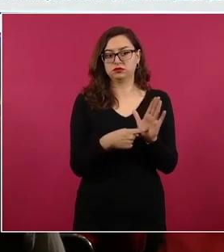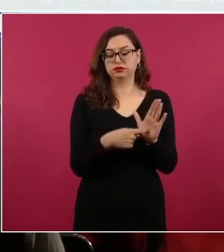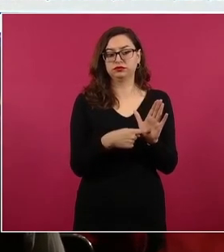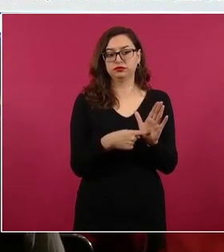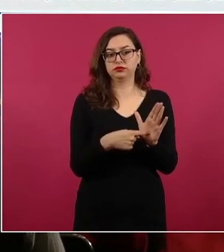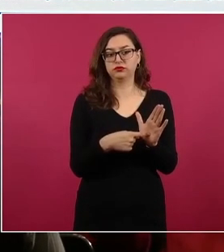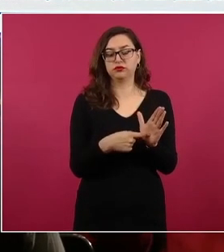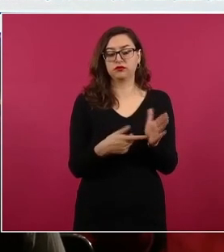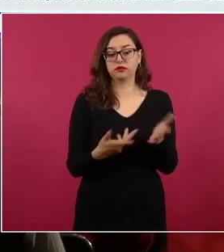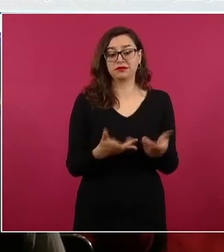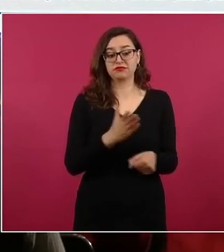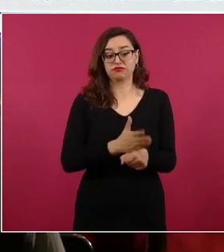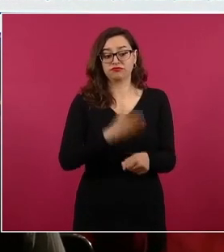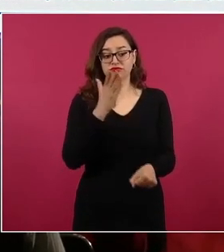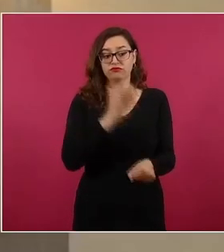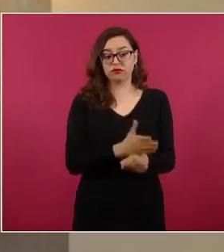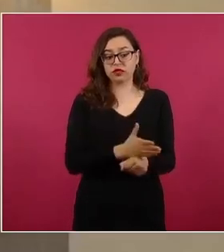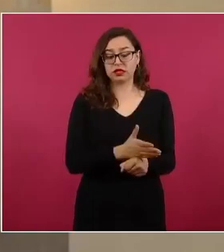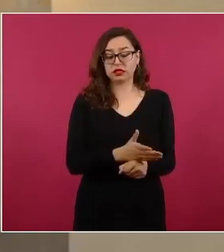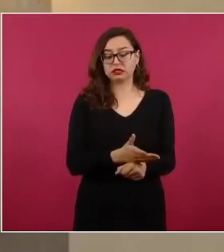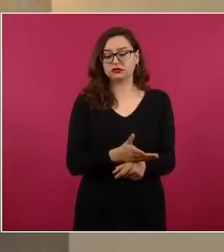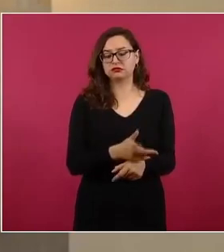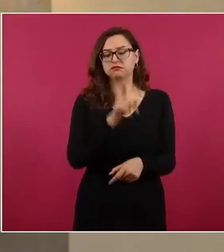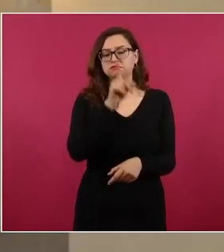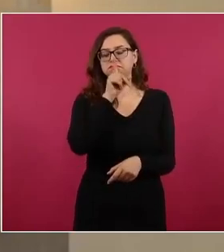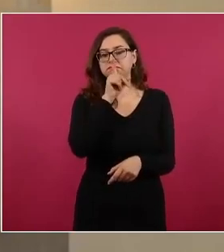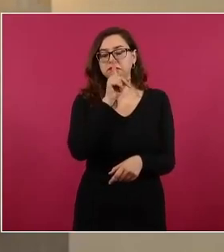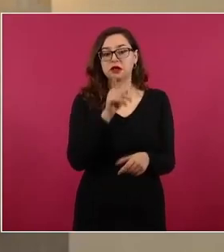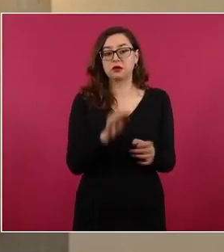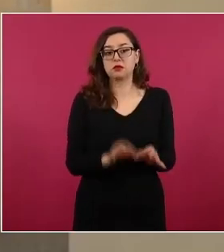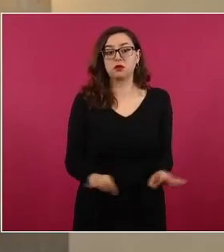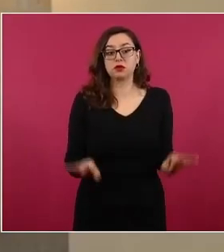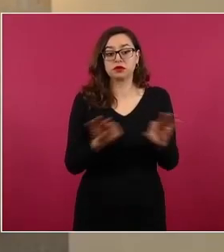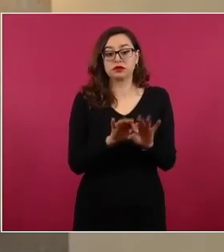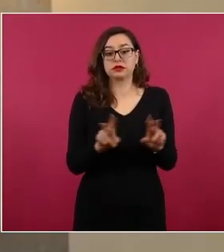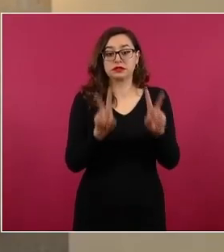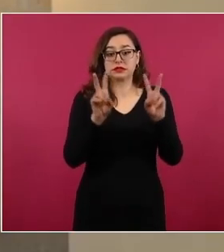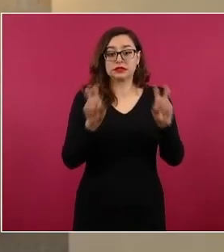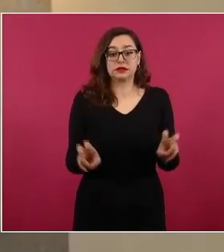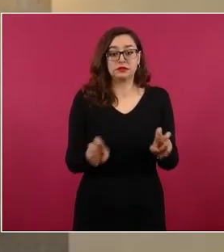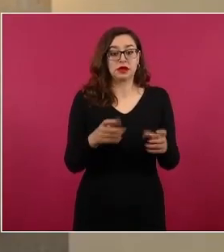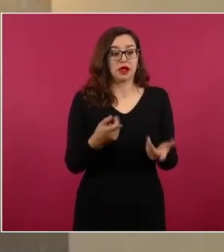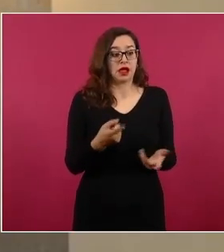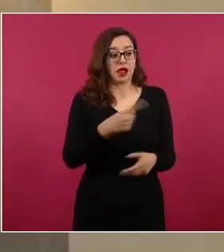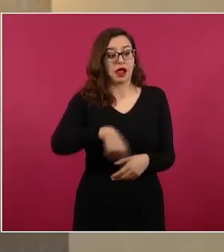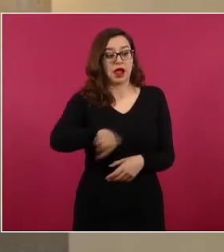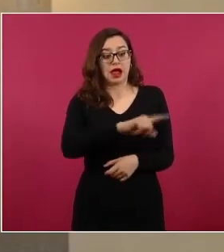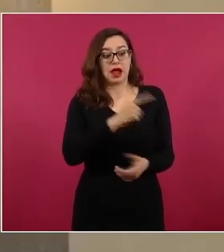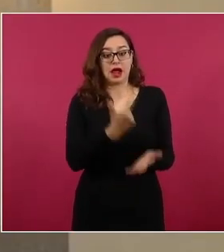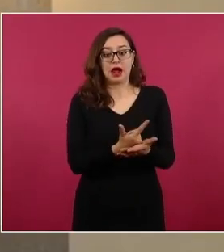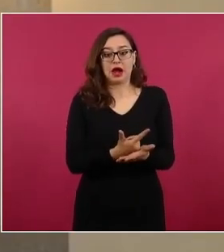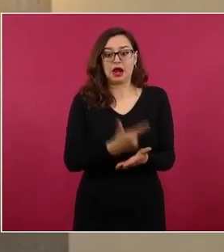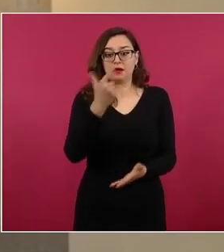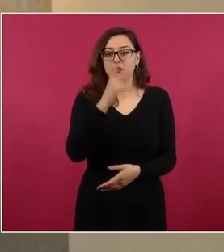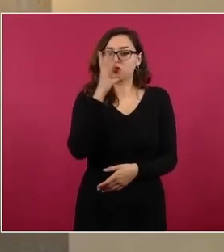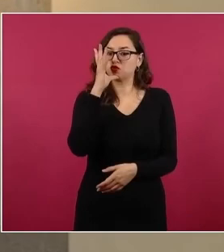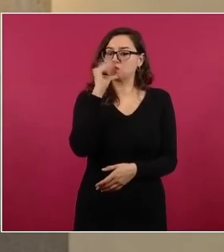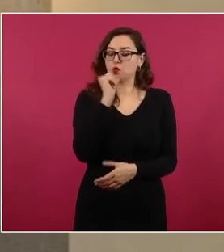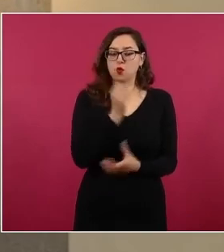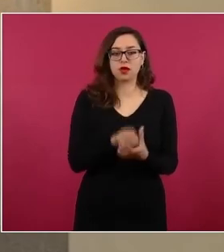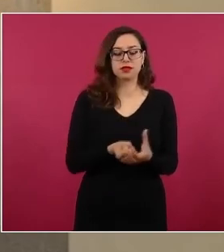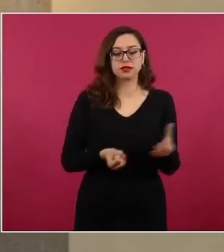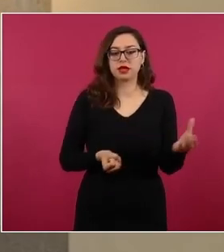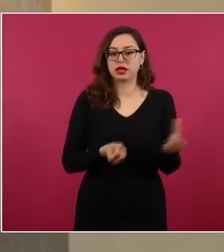por la gravedad del delito, prohibiendo expresamente el beneficio de la libertad bajo